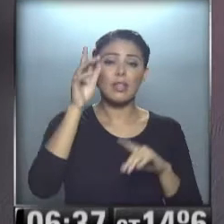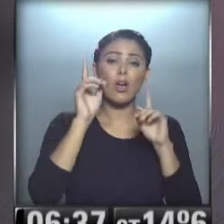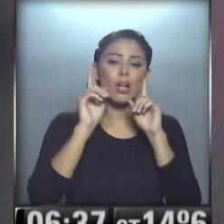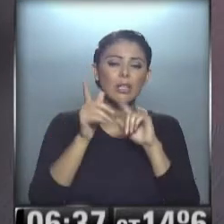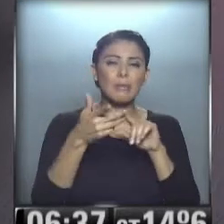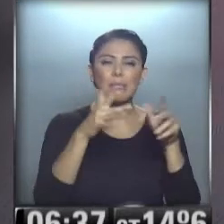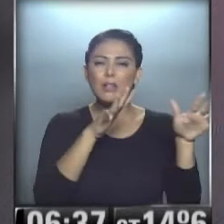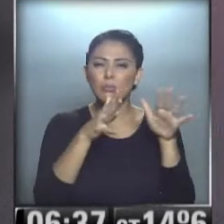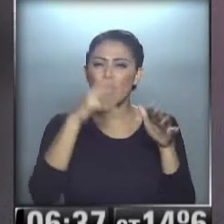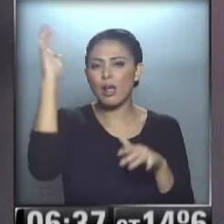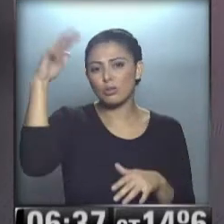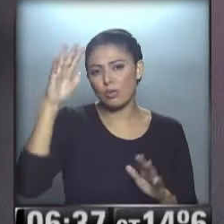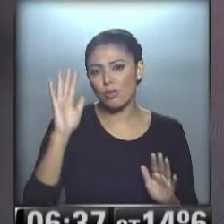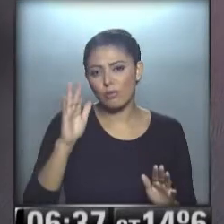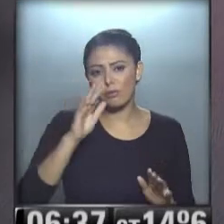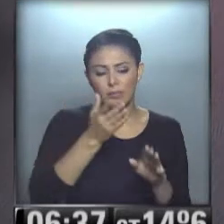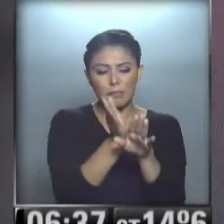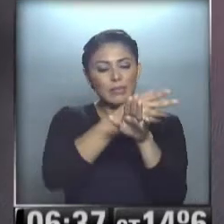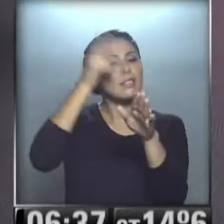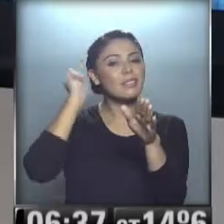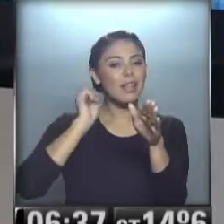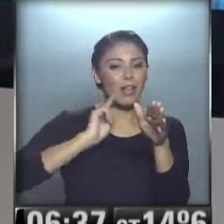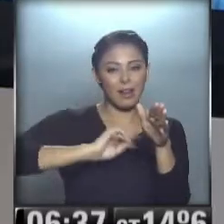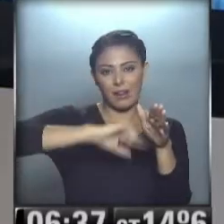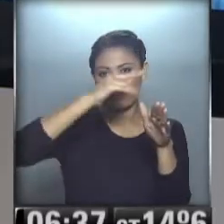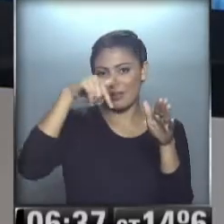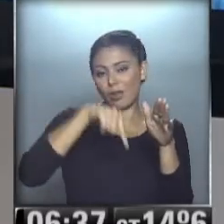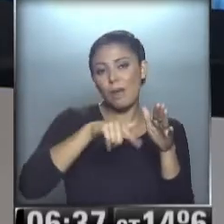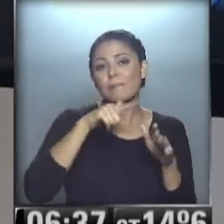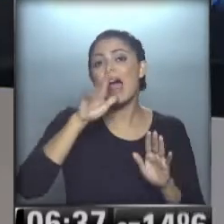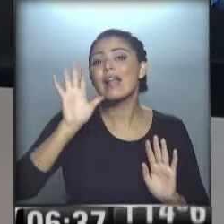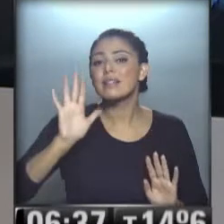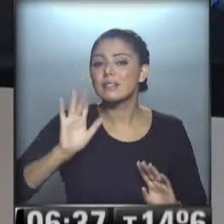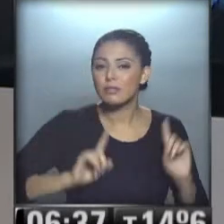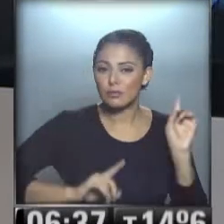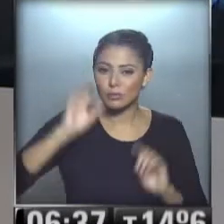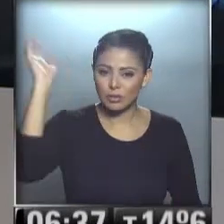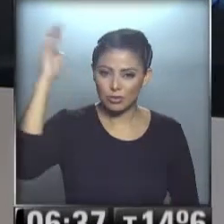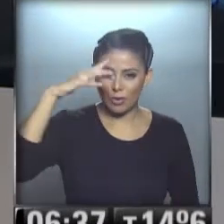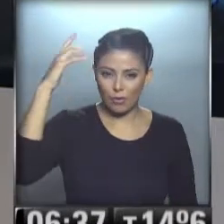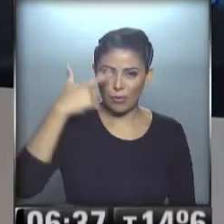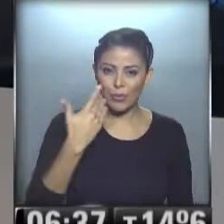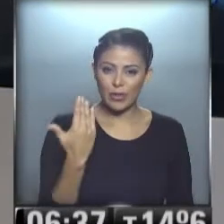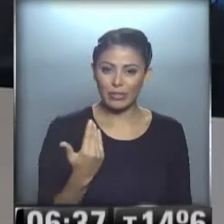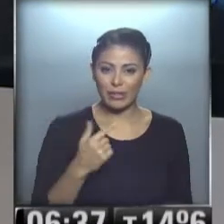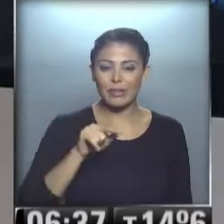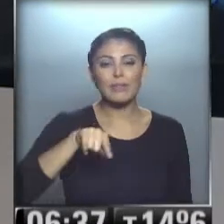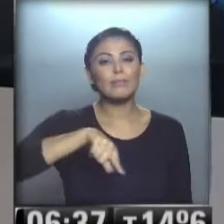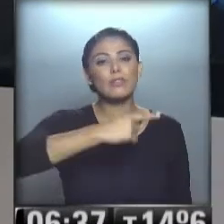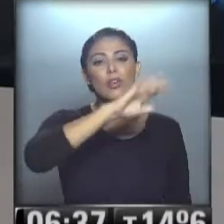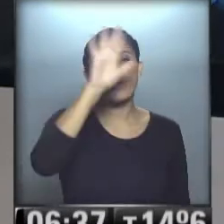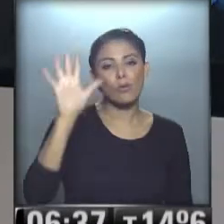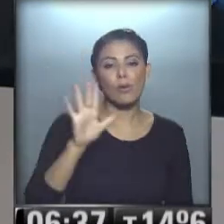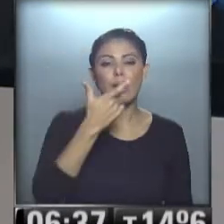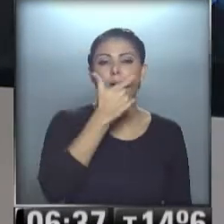inestabilidad... ...y a lo largo de la cordillera... probabilidad de alguna precipitación... ...en Cuyo, en la región